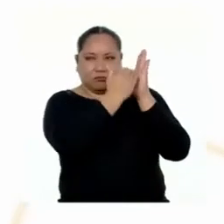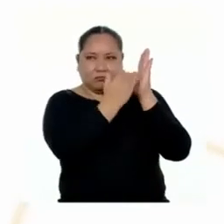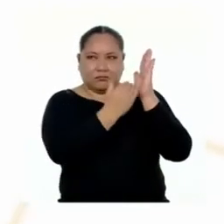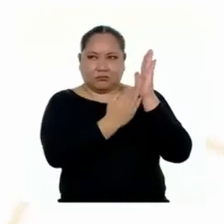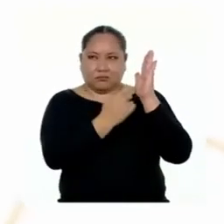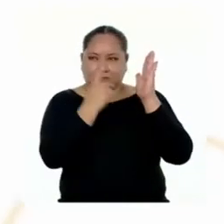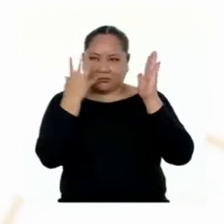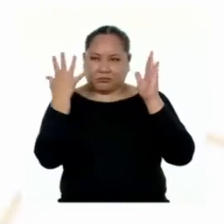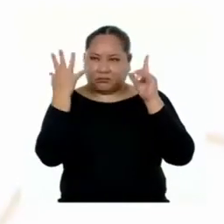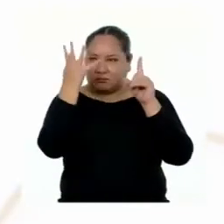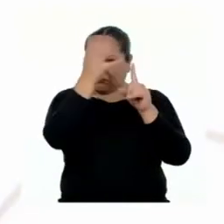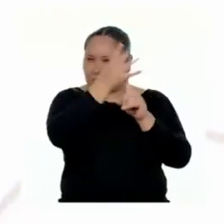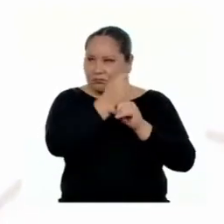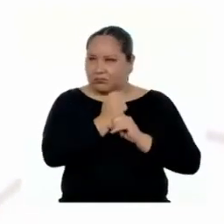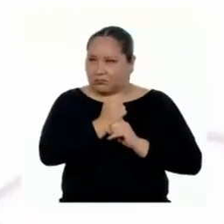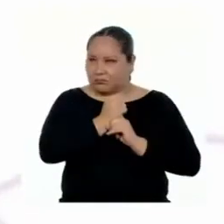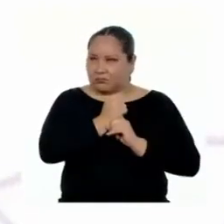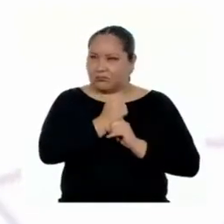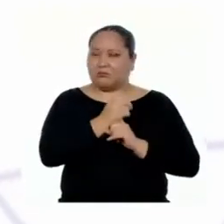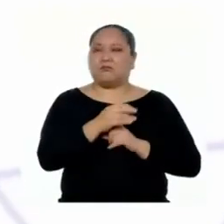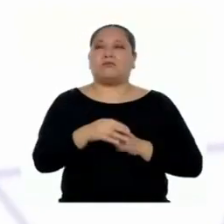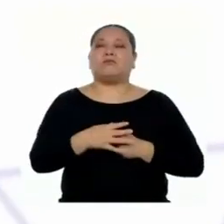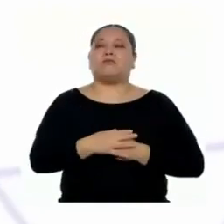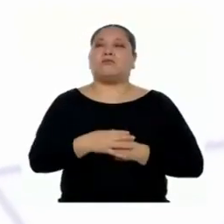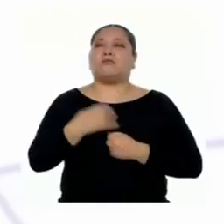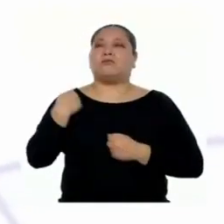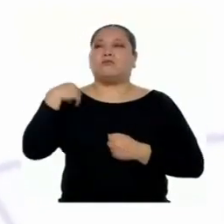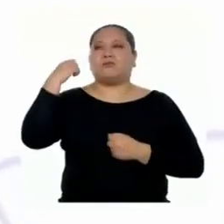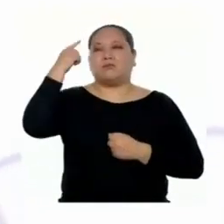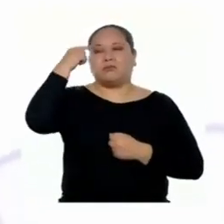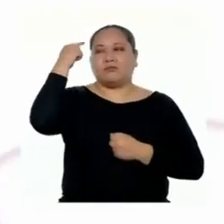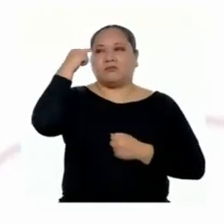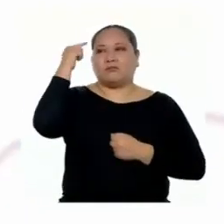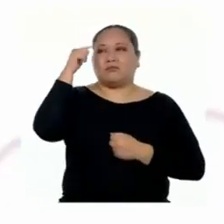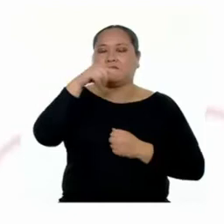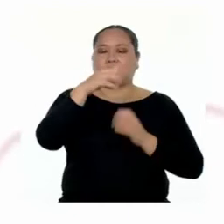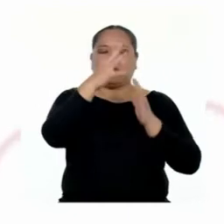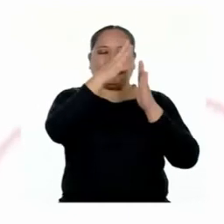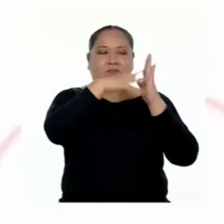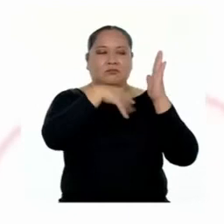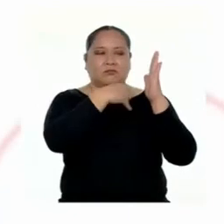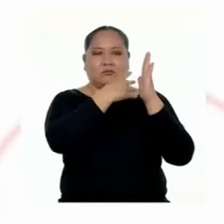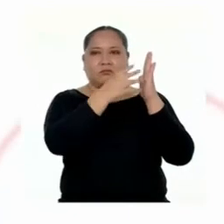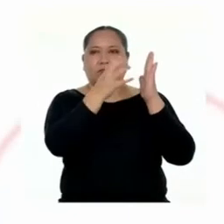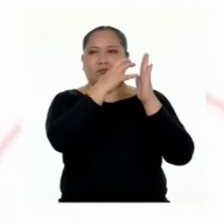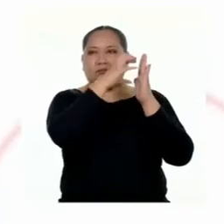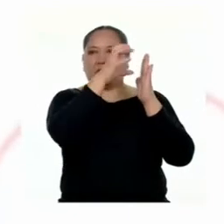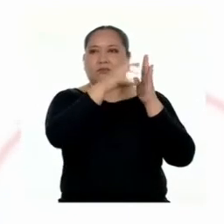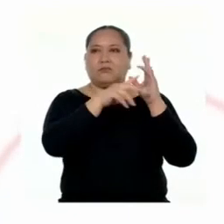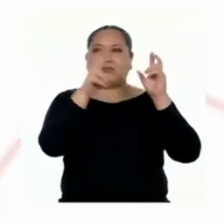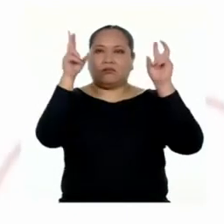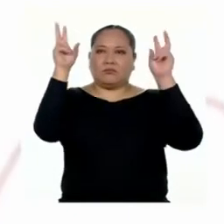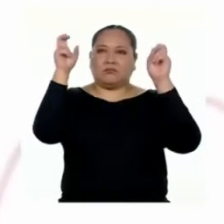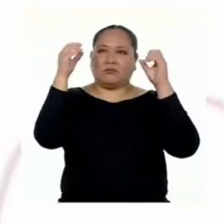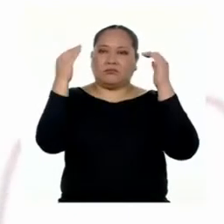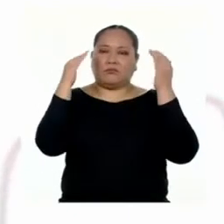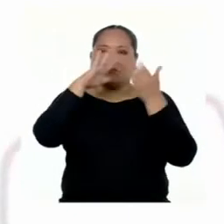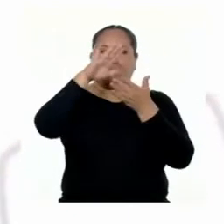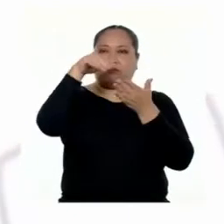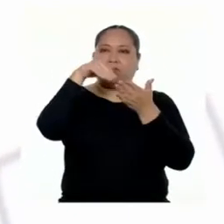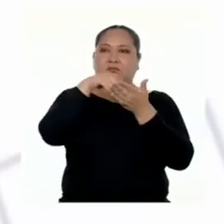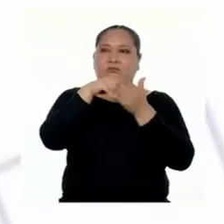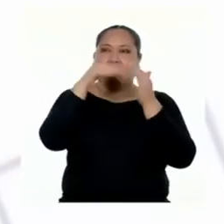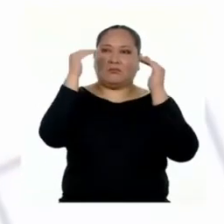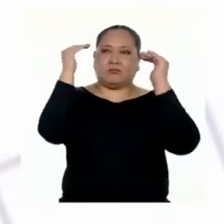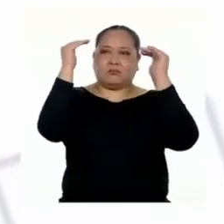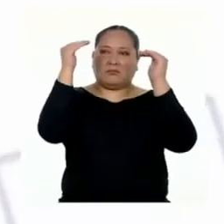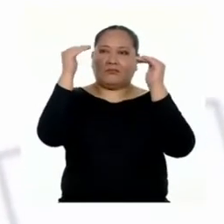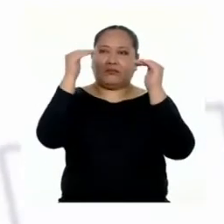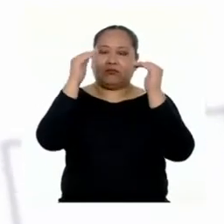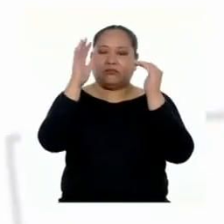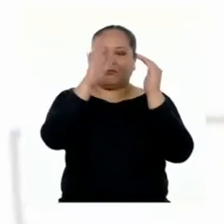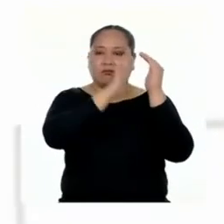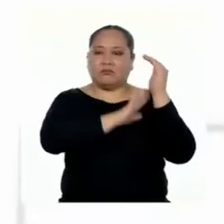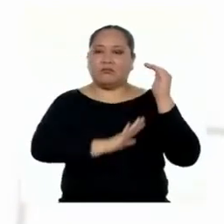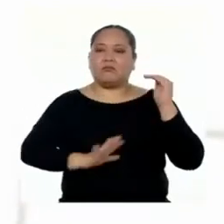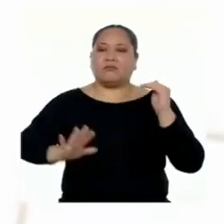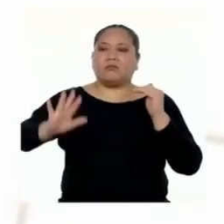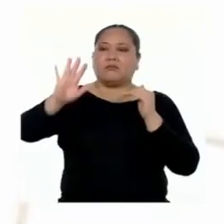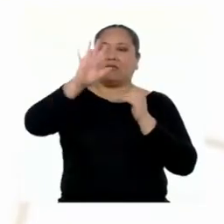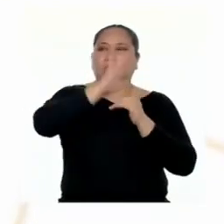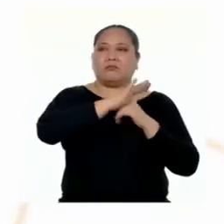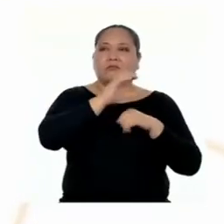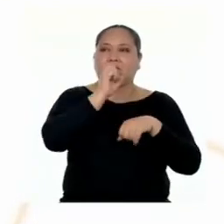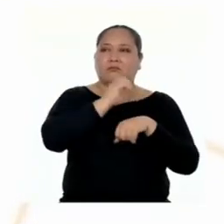¿Lo has conseguido? Yo planteé que mi texto instructivo iba a tener un título al centro. Y alrededor